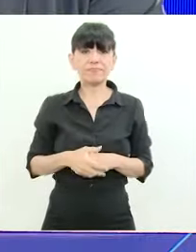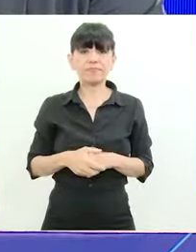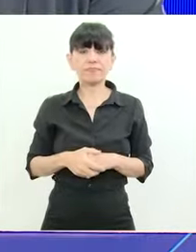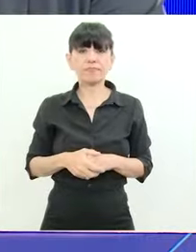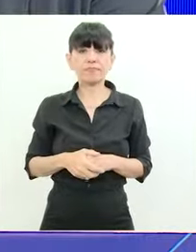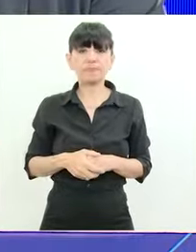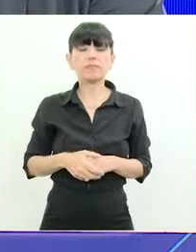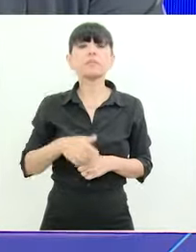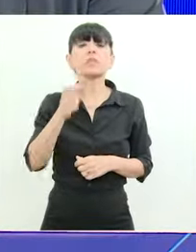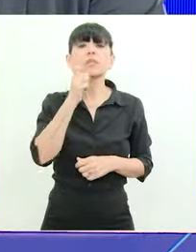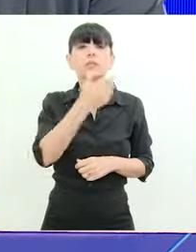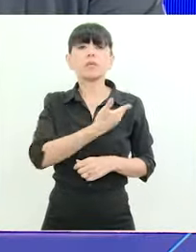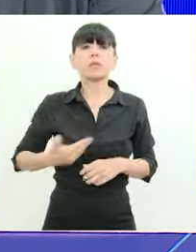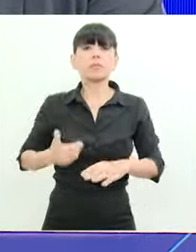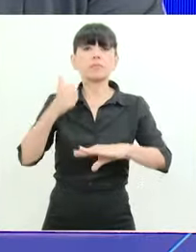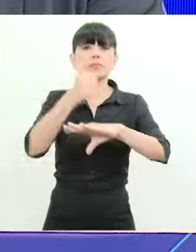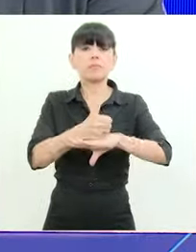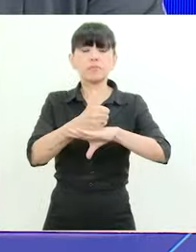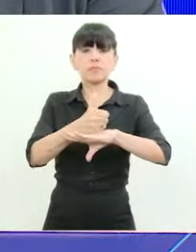dentro del ala de economía que lo tiene hoy usted?